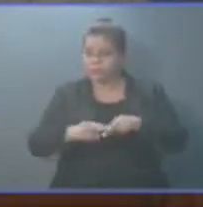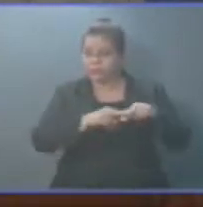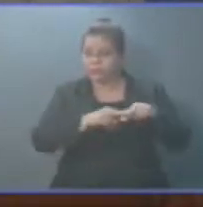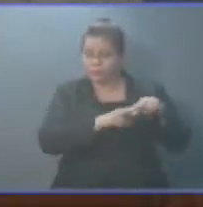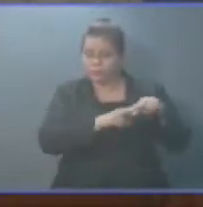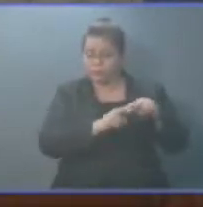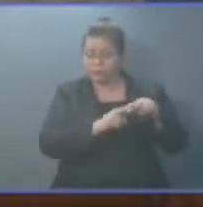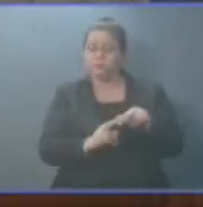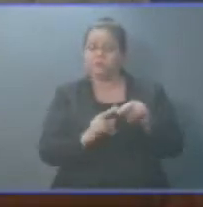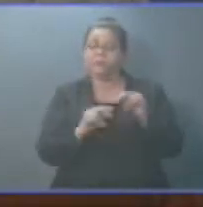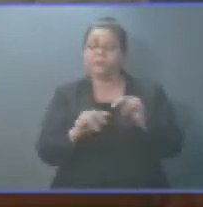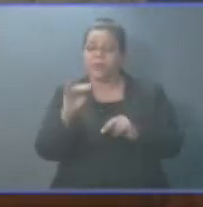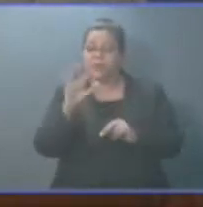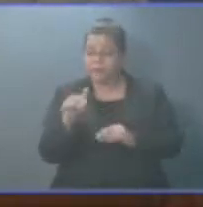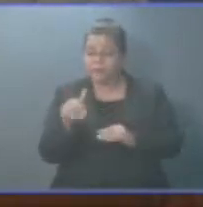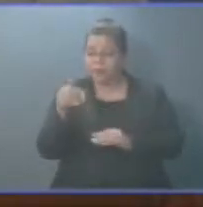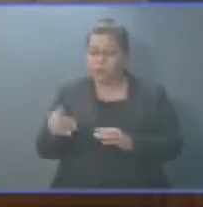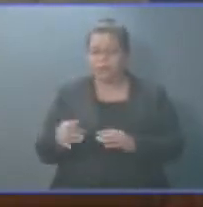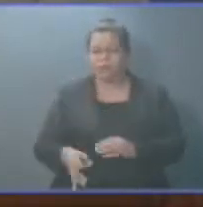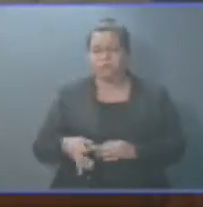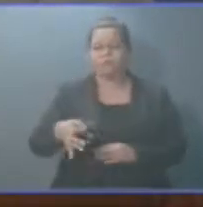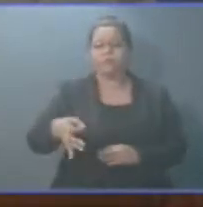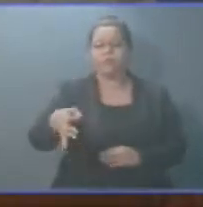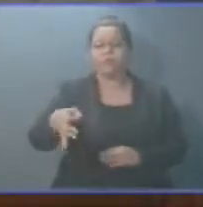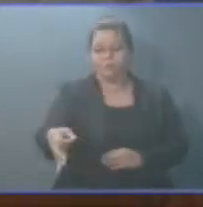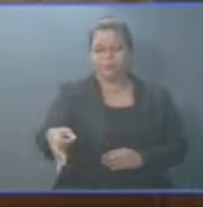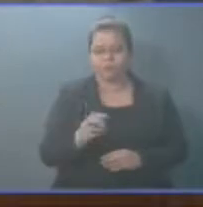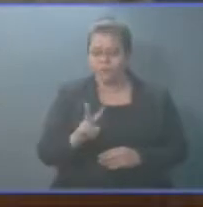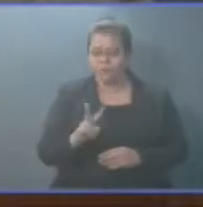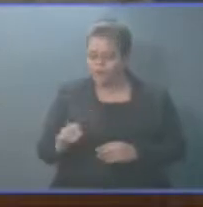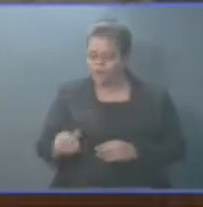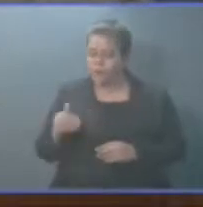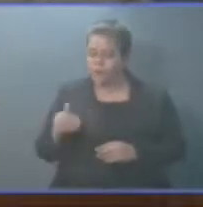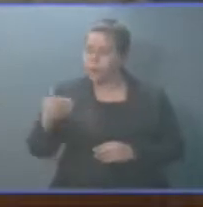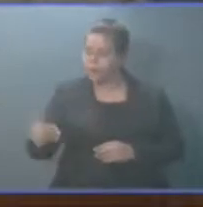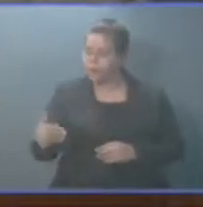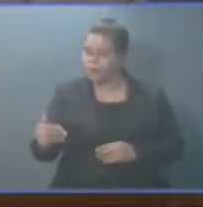5 años de gracia a 20 años.